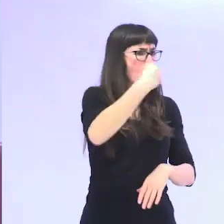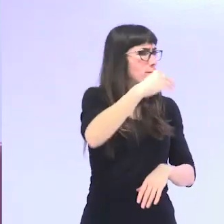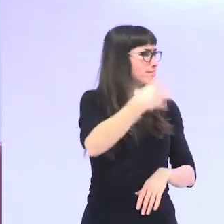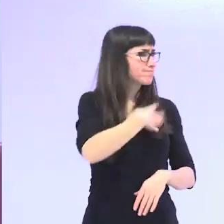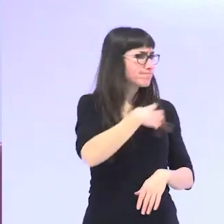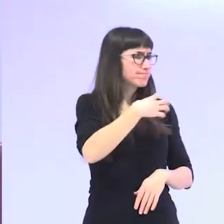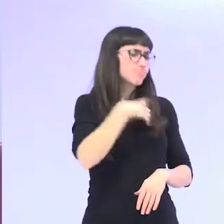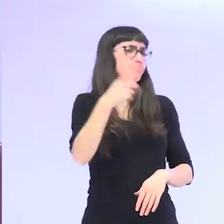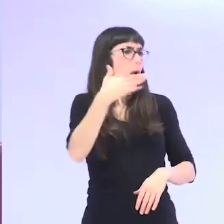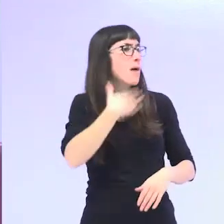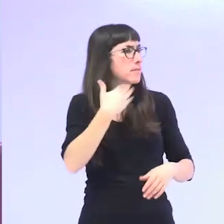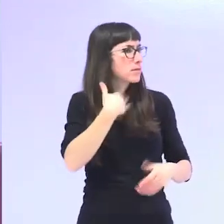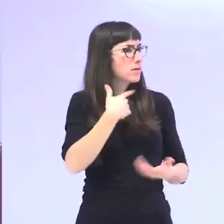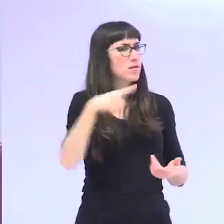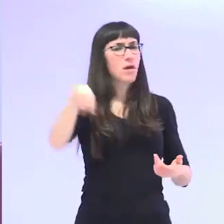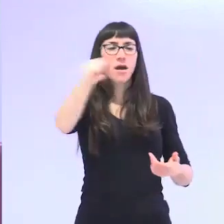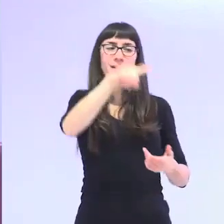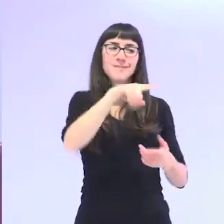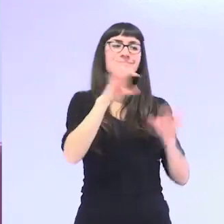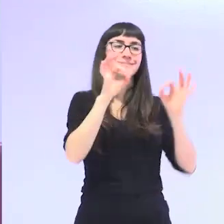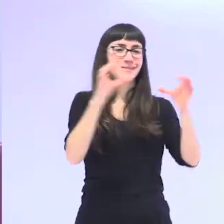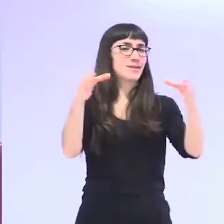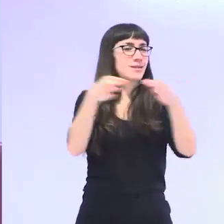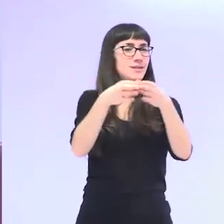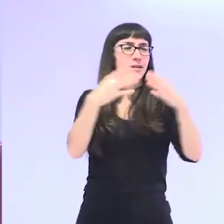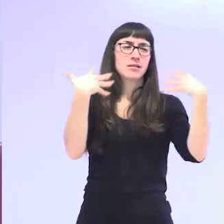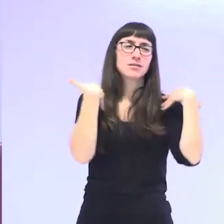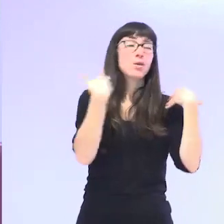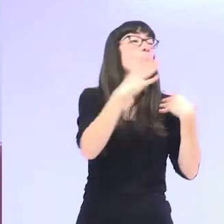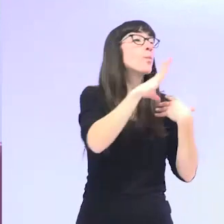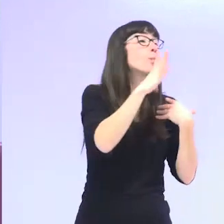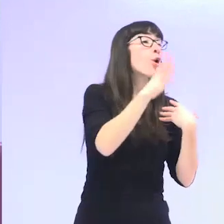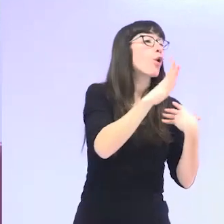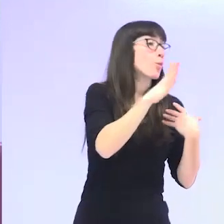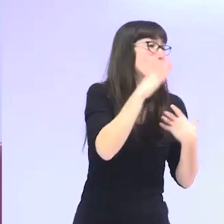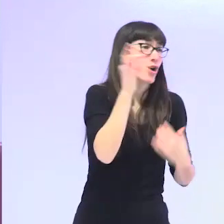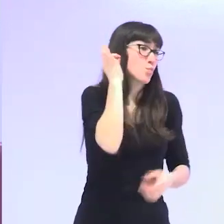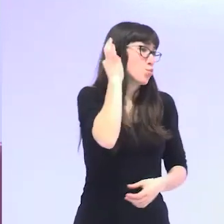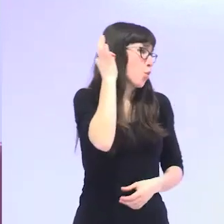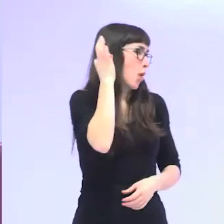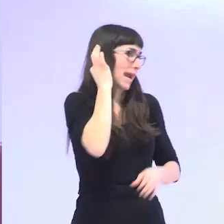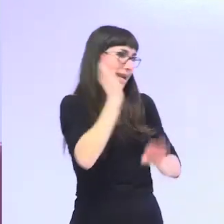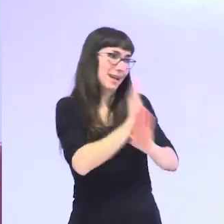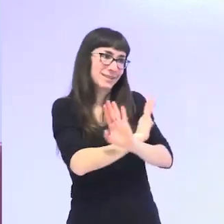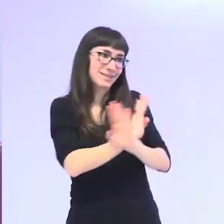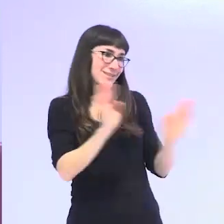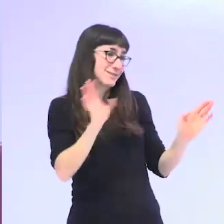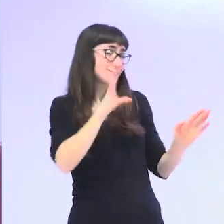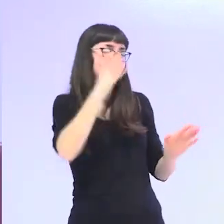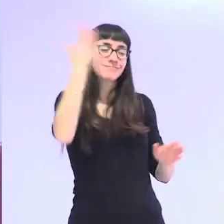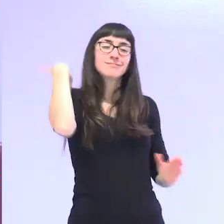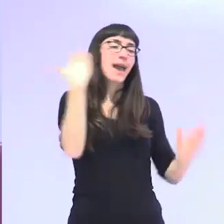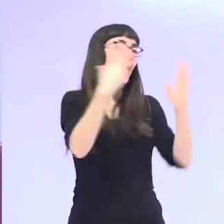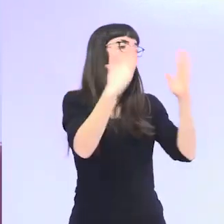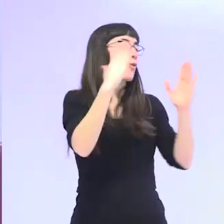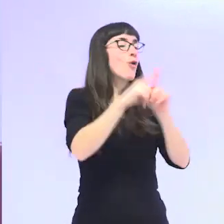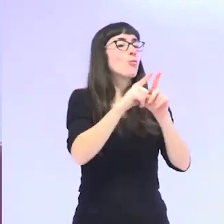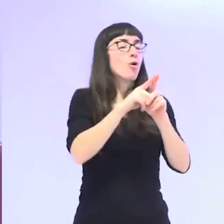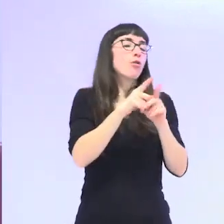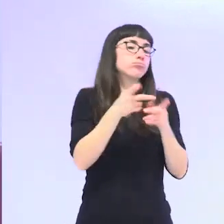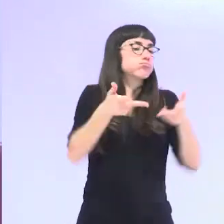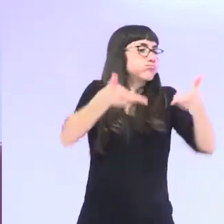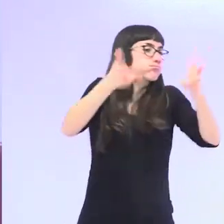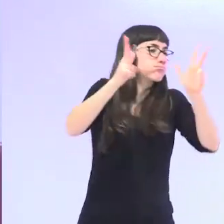eso lo sufrieron solo y exclusivamente por ser niñas en una época en la que no se entendía que las niñas tenían que